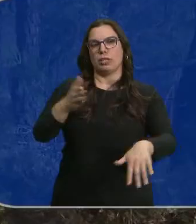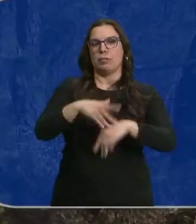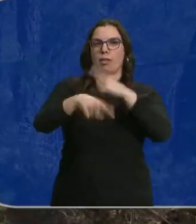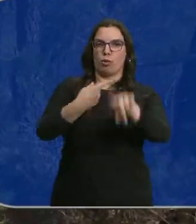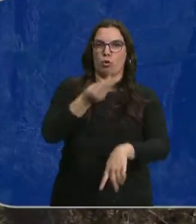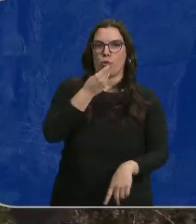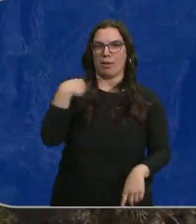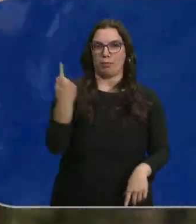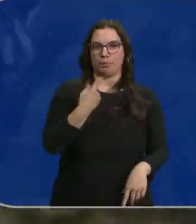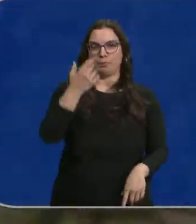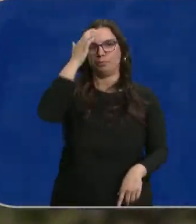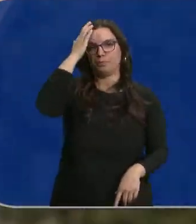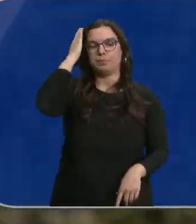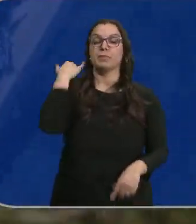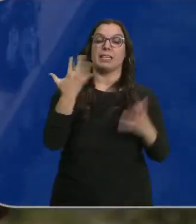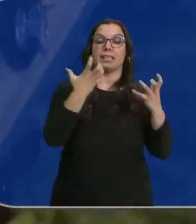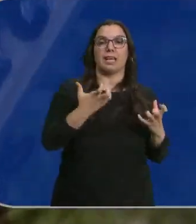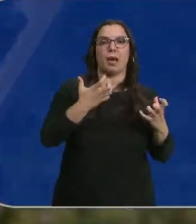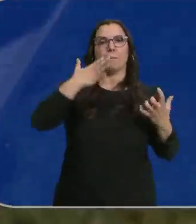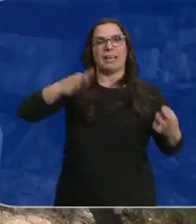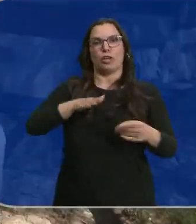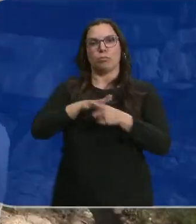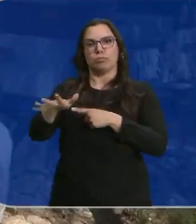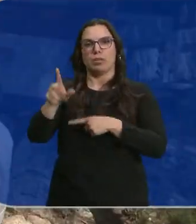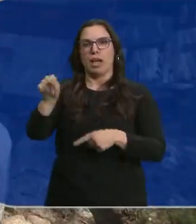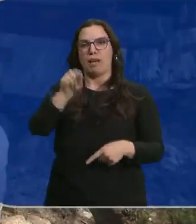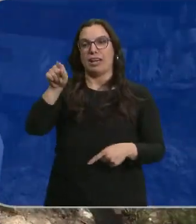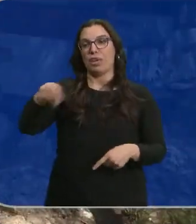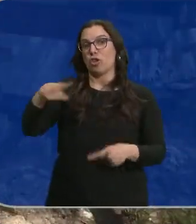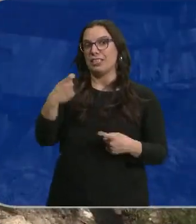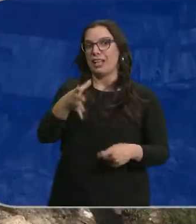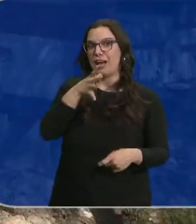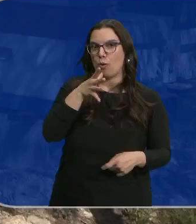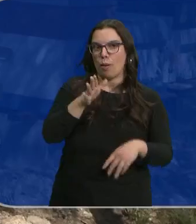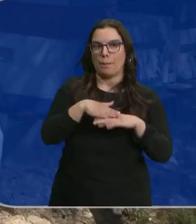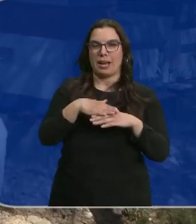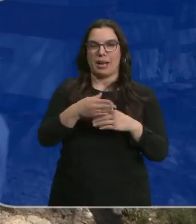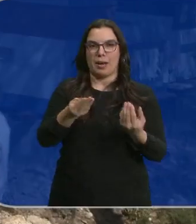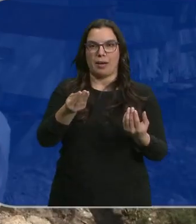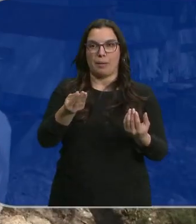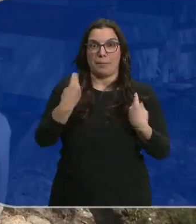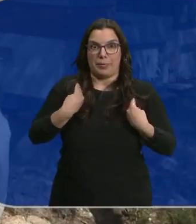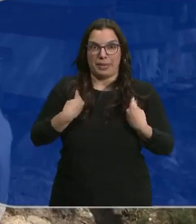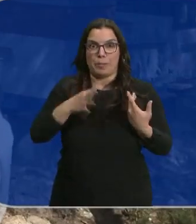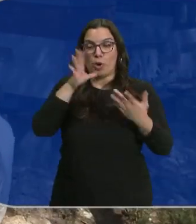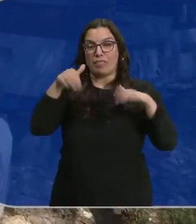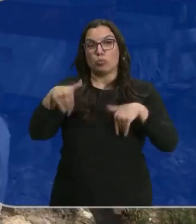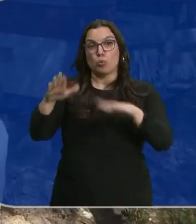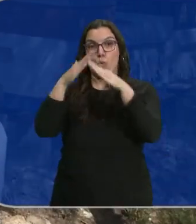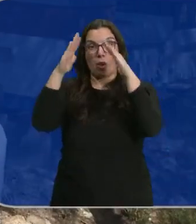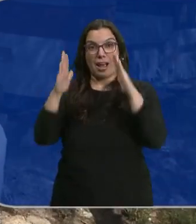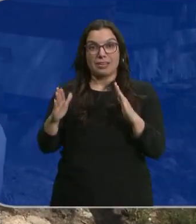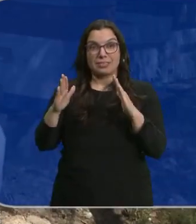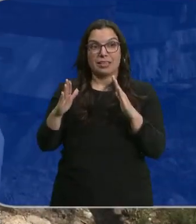La sequía es una amenaza para las abejas. Necesitan el agua para beber, necesitan el agua para vivir, porque al final su casa